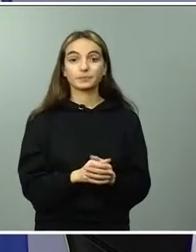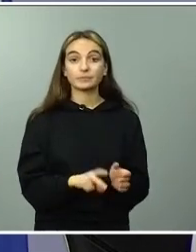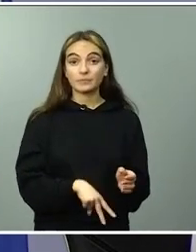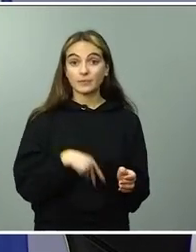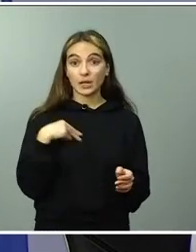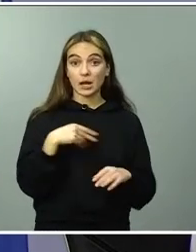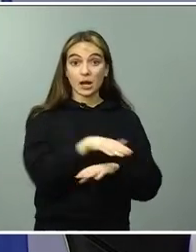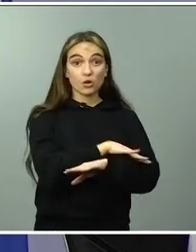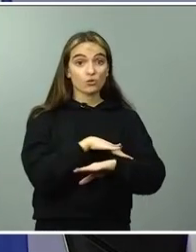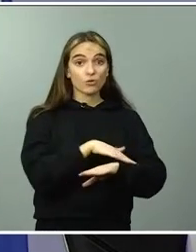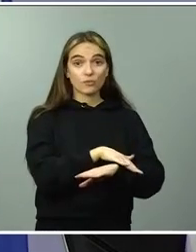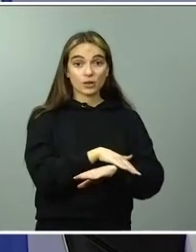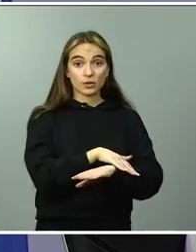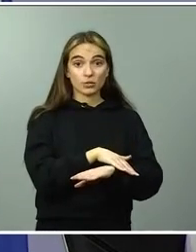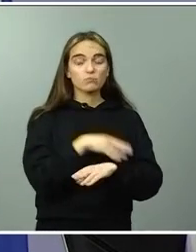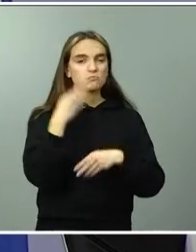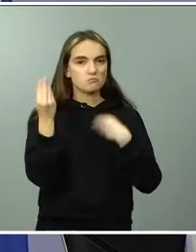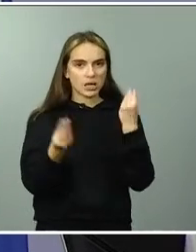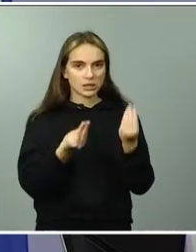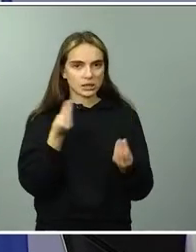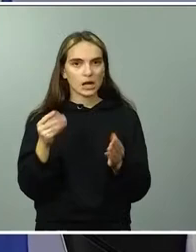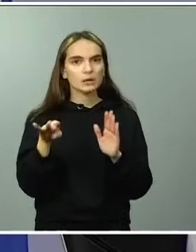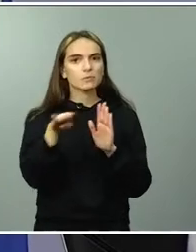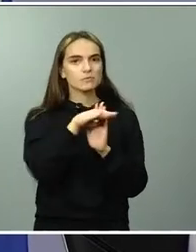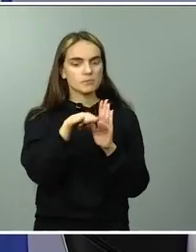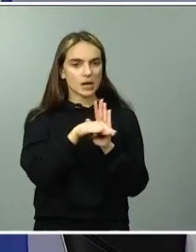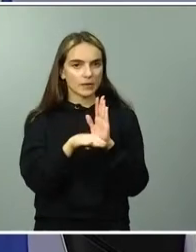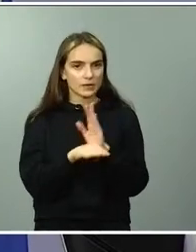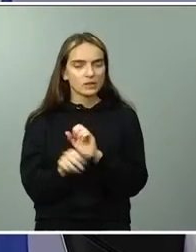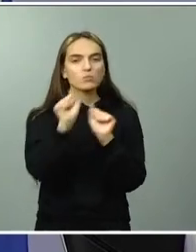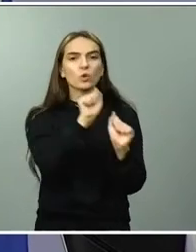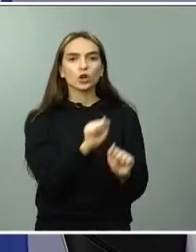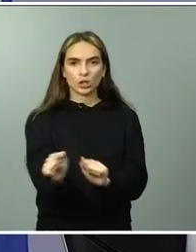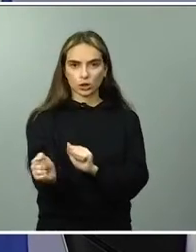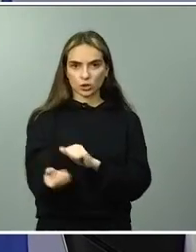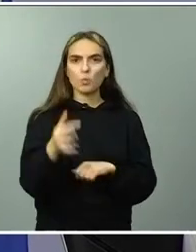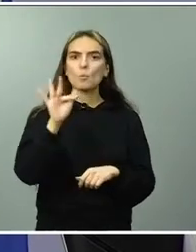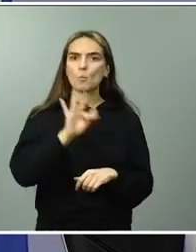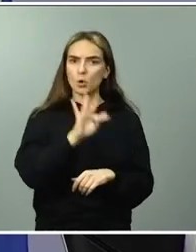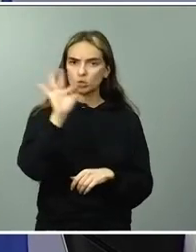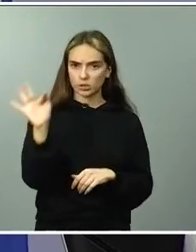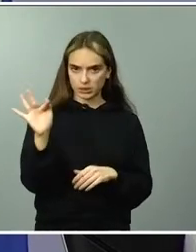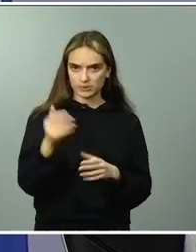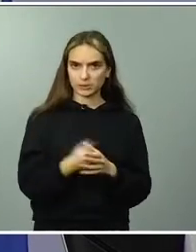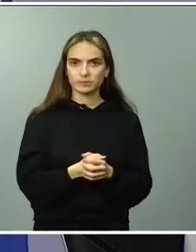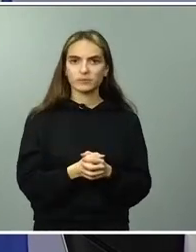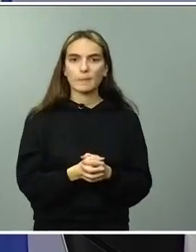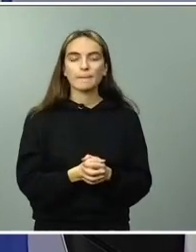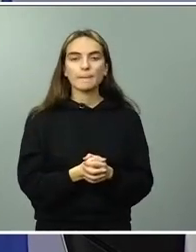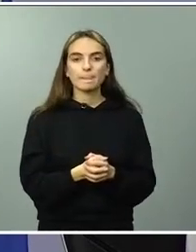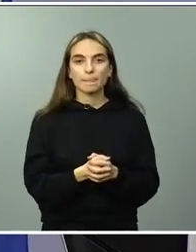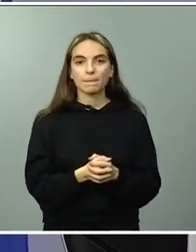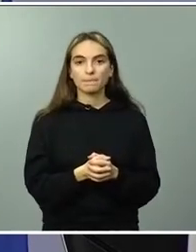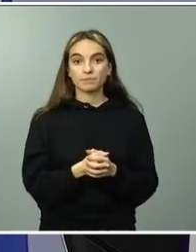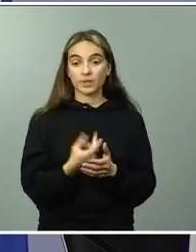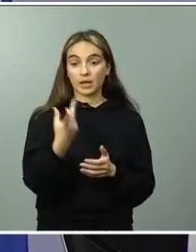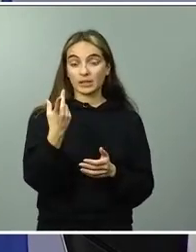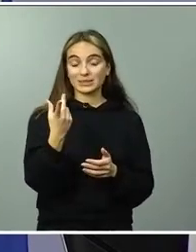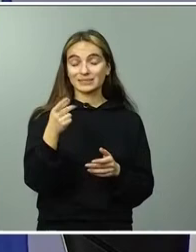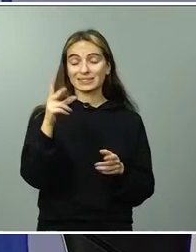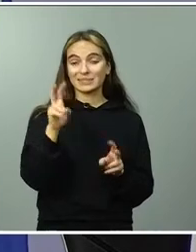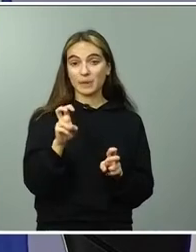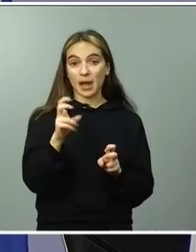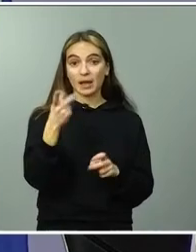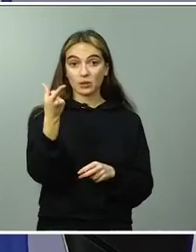balance muy positivo de todas sus medidas de protección las destinadas al acceso a la cesta de la compra, como recordaba ahora